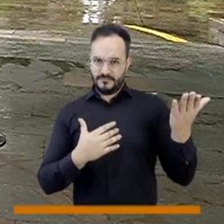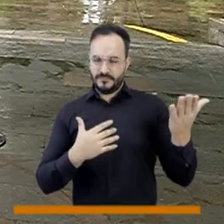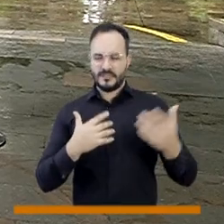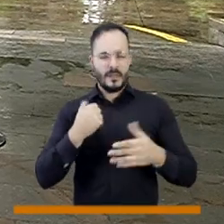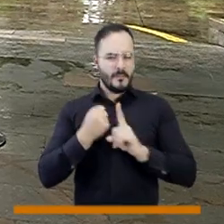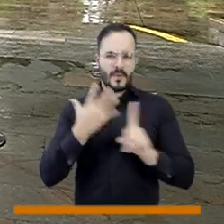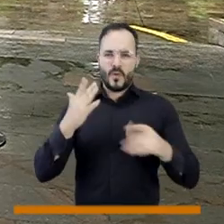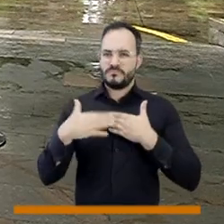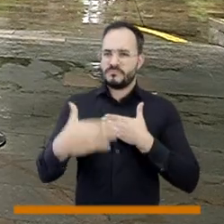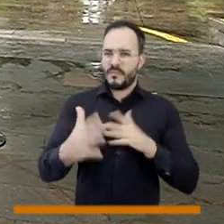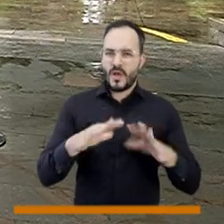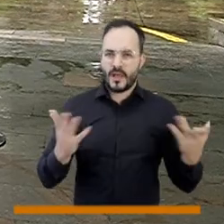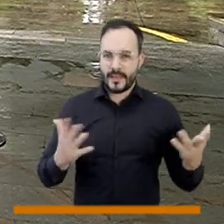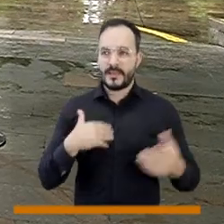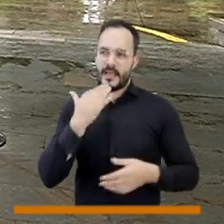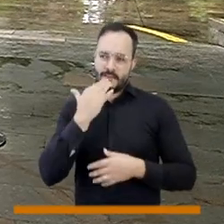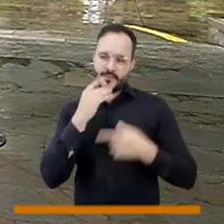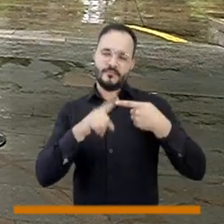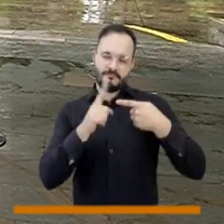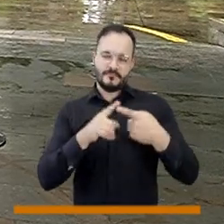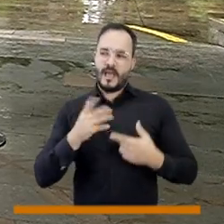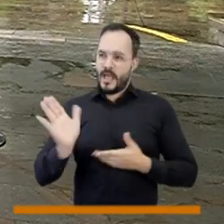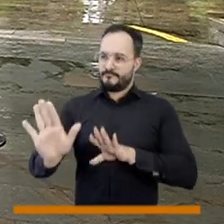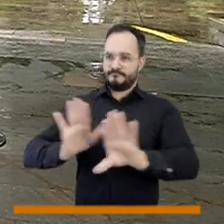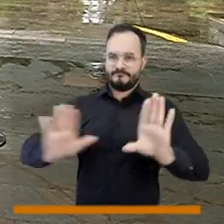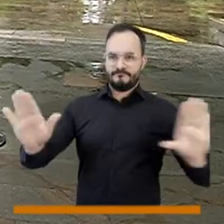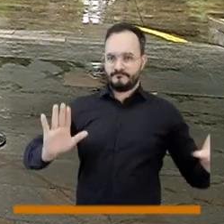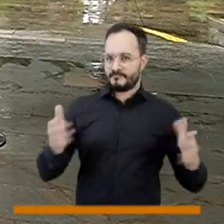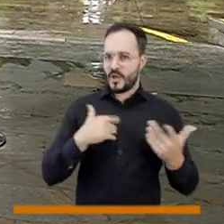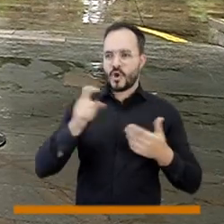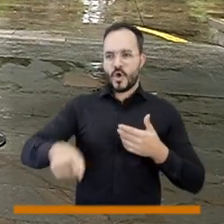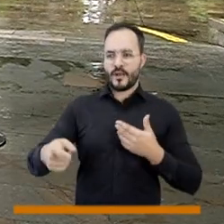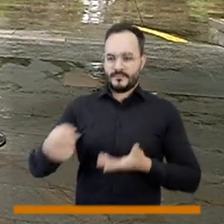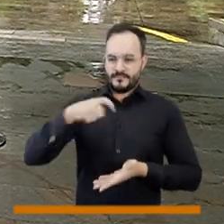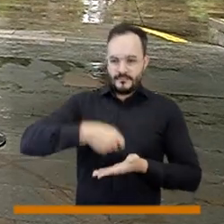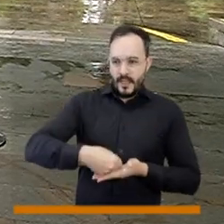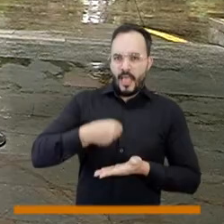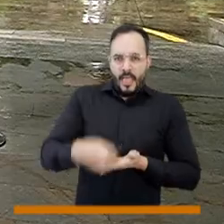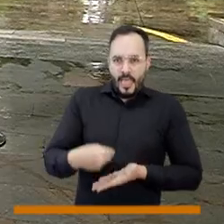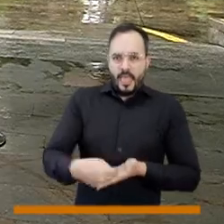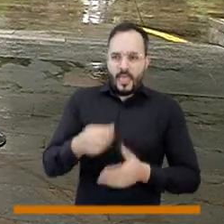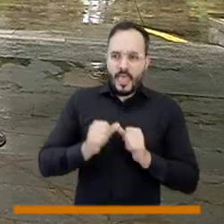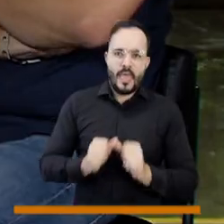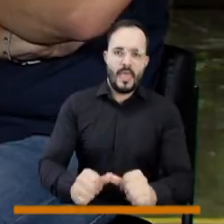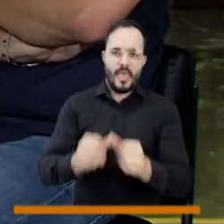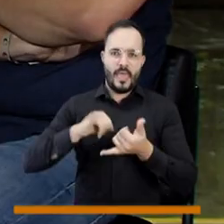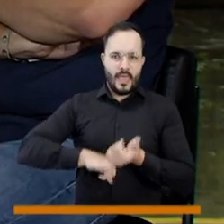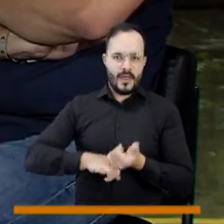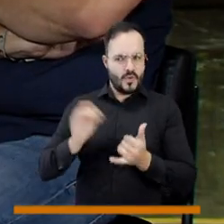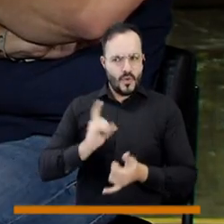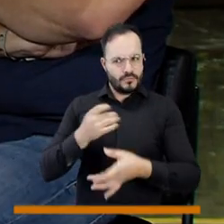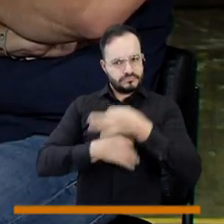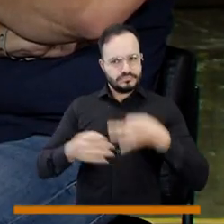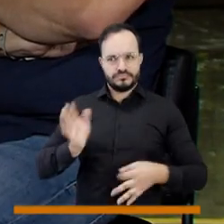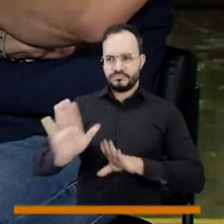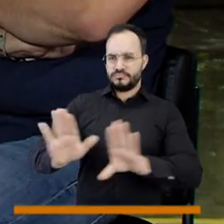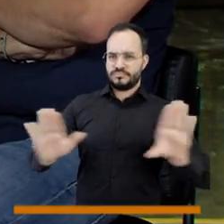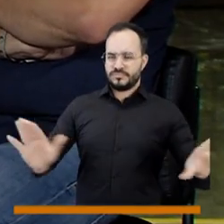como en dos escenarios? Uno en ese, en que empiece mayor autogeneración, ¿cómo es el efecto sobre las empresas los que prestan